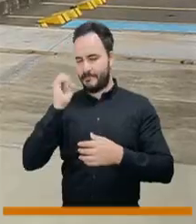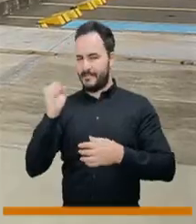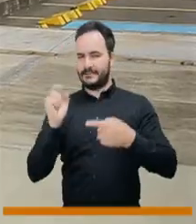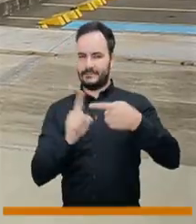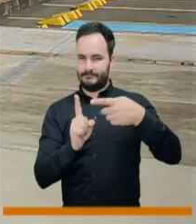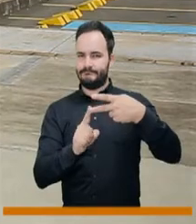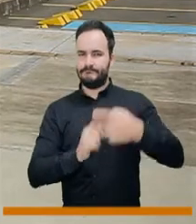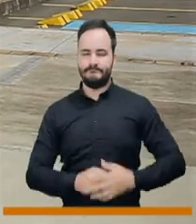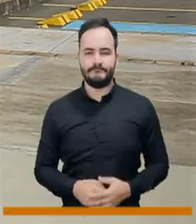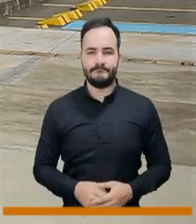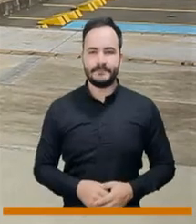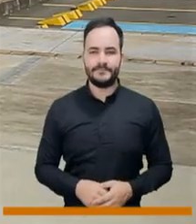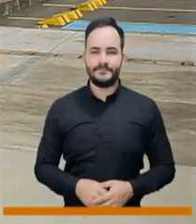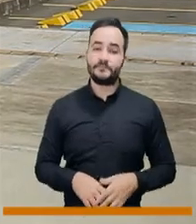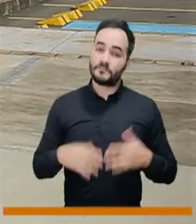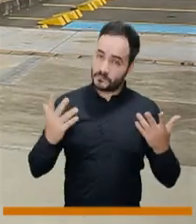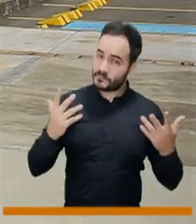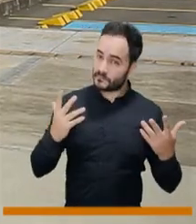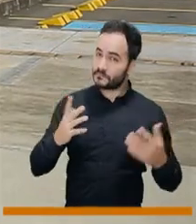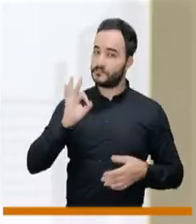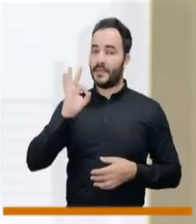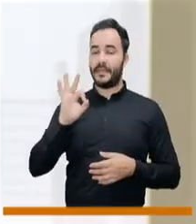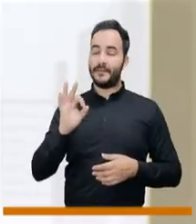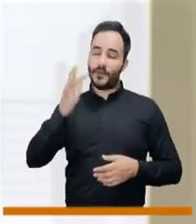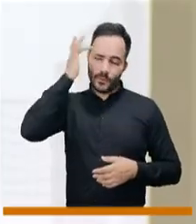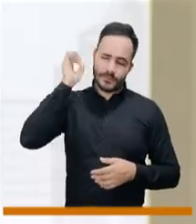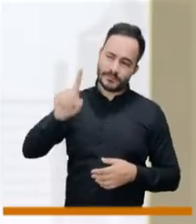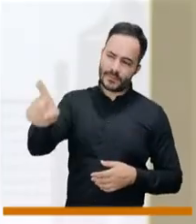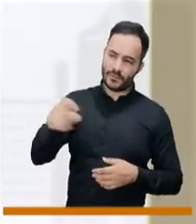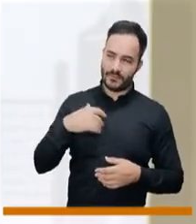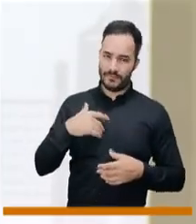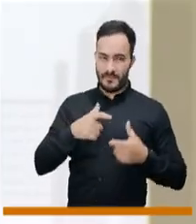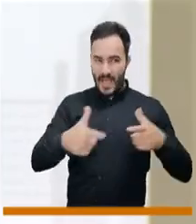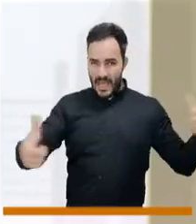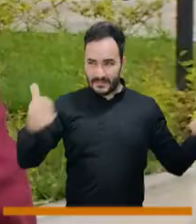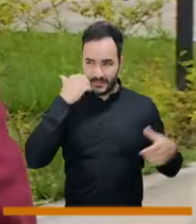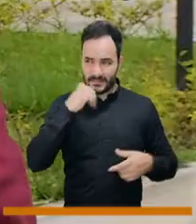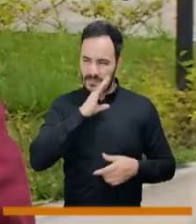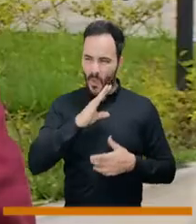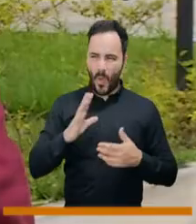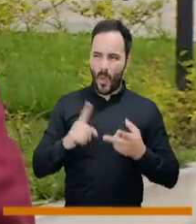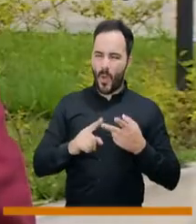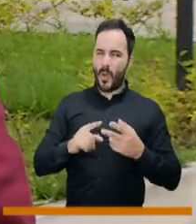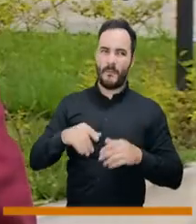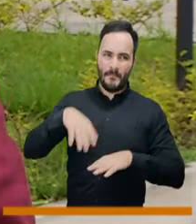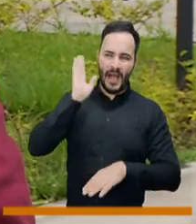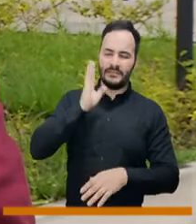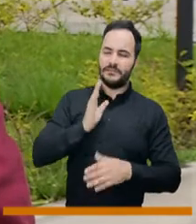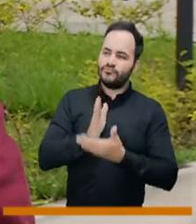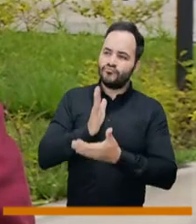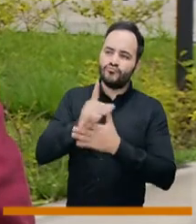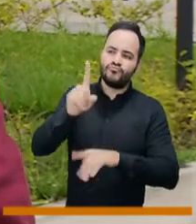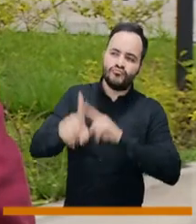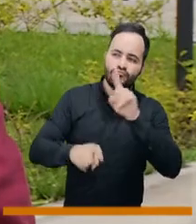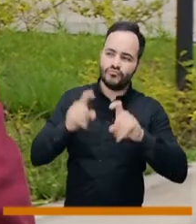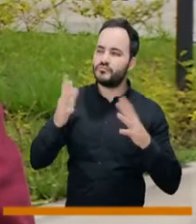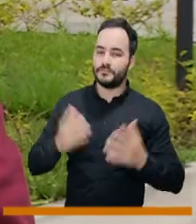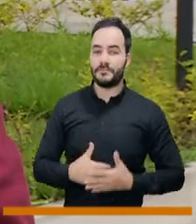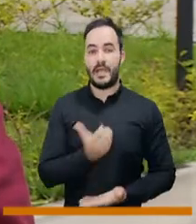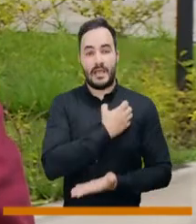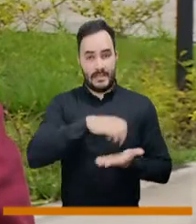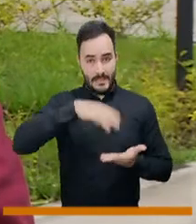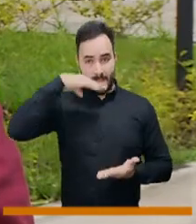Doctor Luis Bernardo, ¿estamos más enfermos o estamos consultando más? En la Alcaldía de Medellín existe un